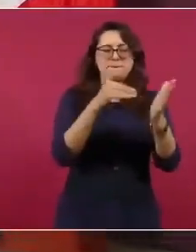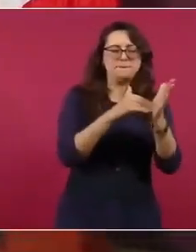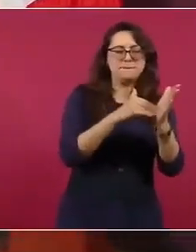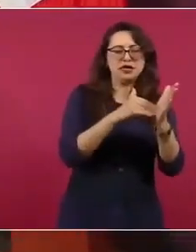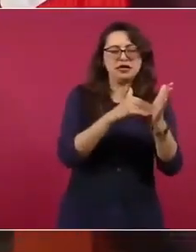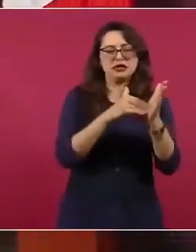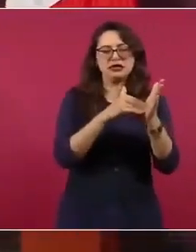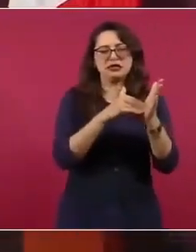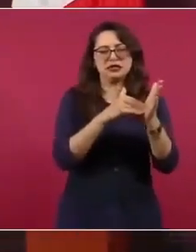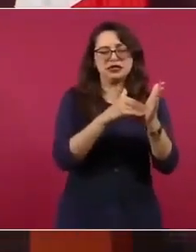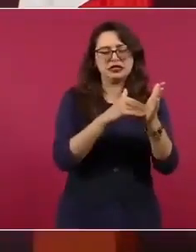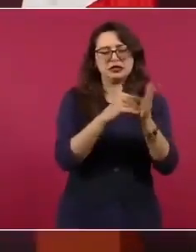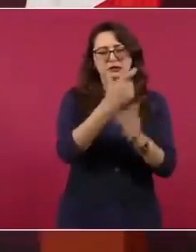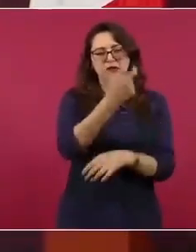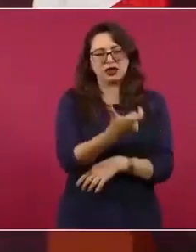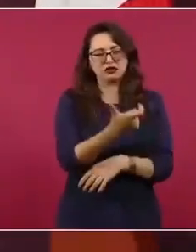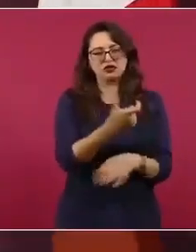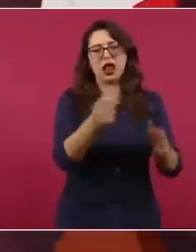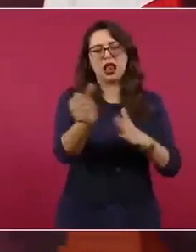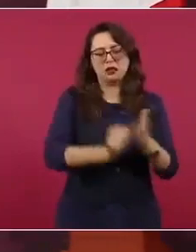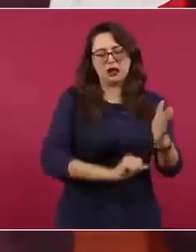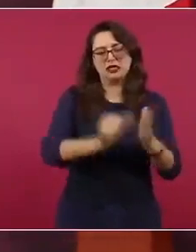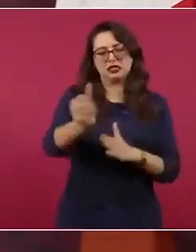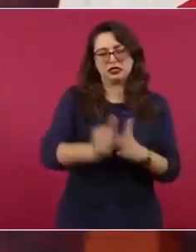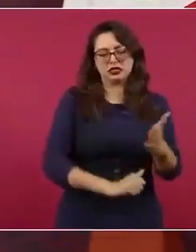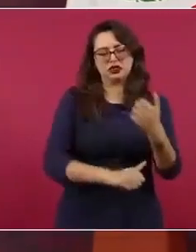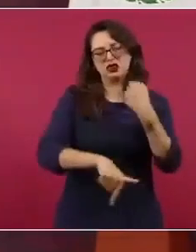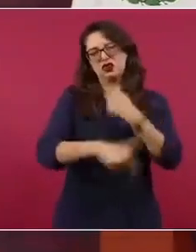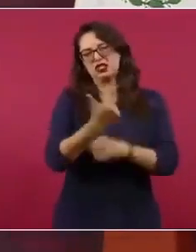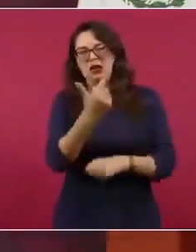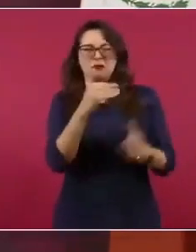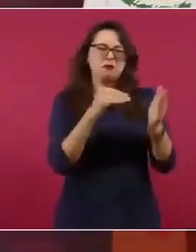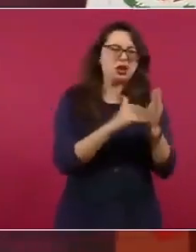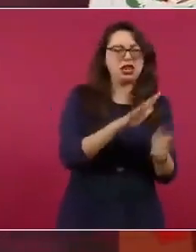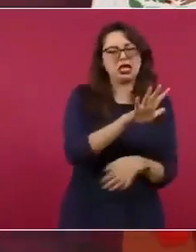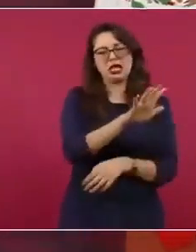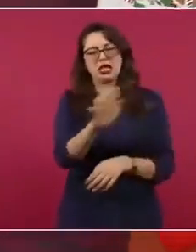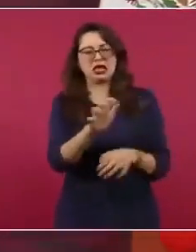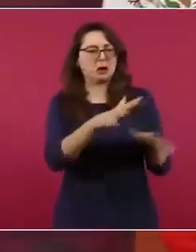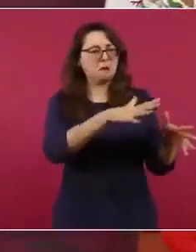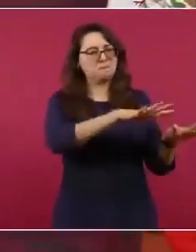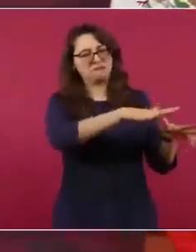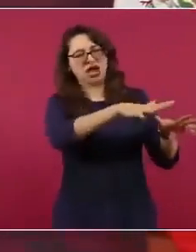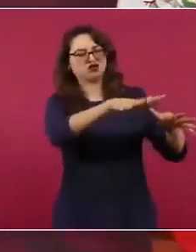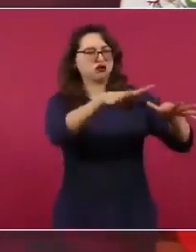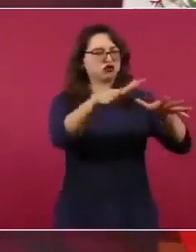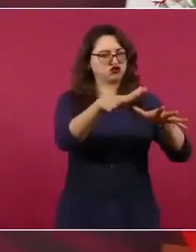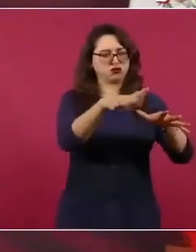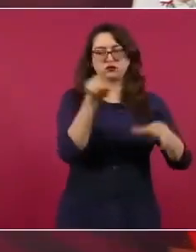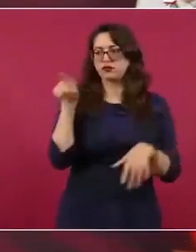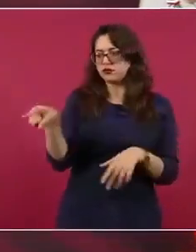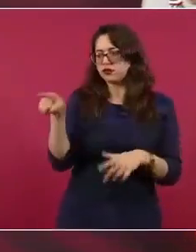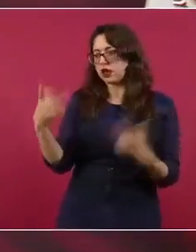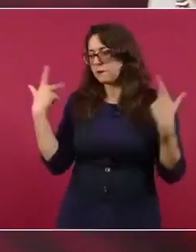millones, 12 mil 500 pesos mensuales, pero había maestros que ganaban ocho.